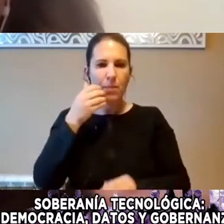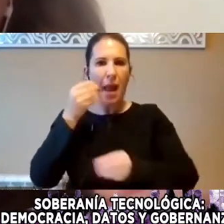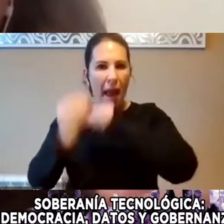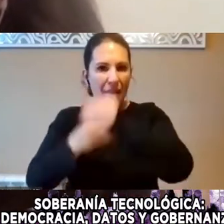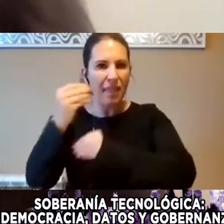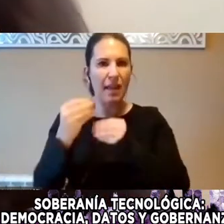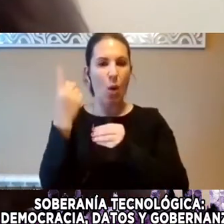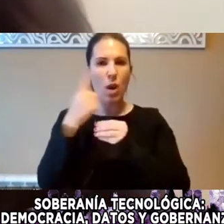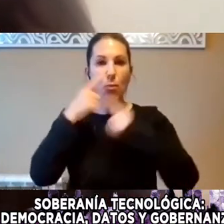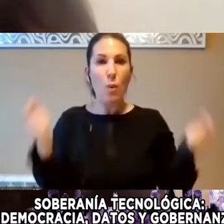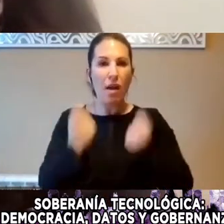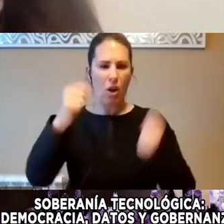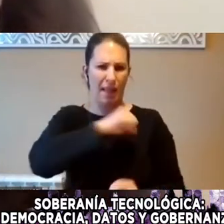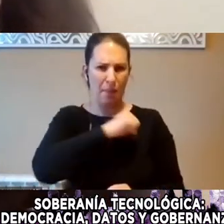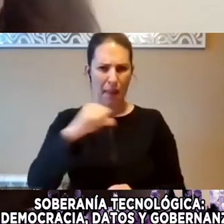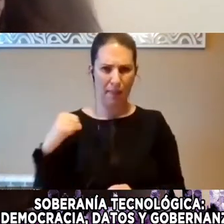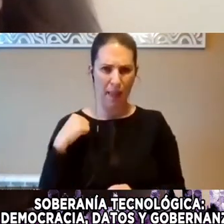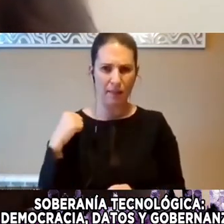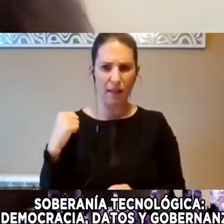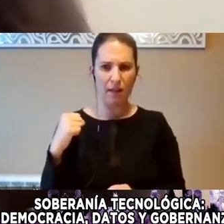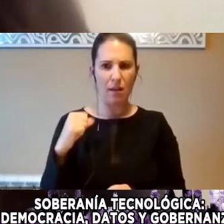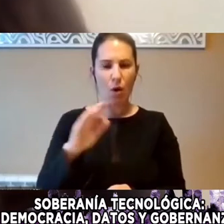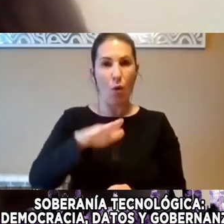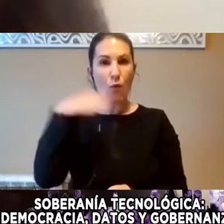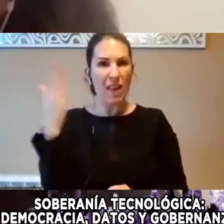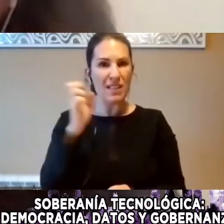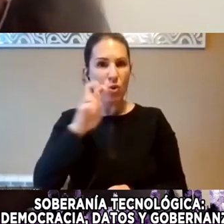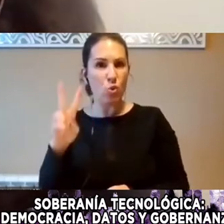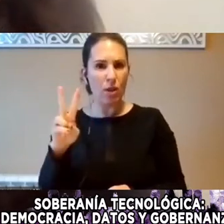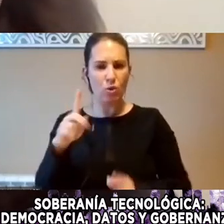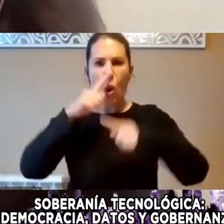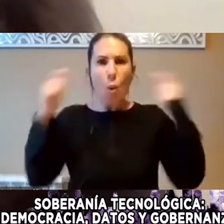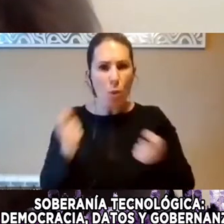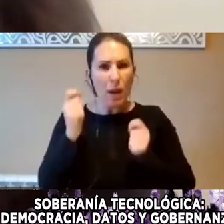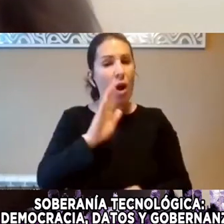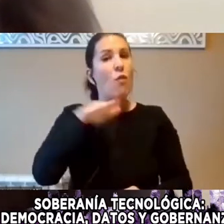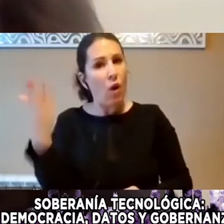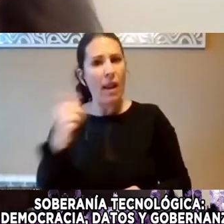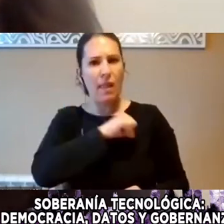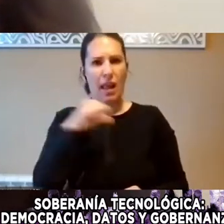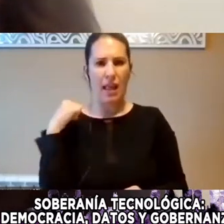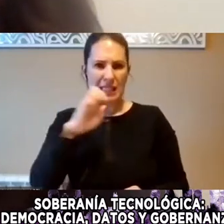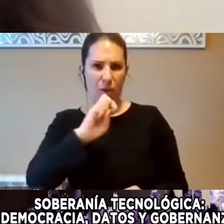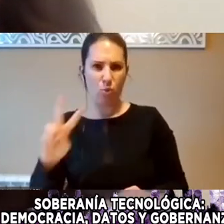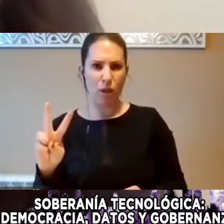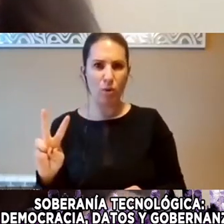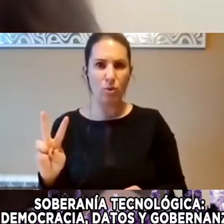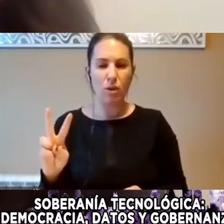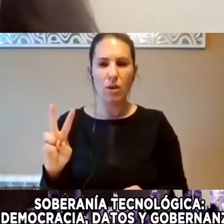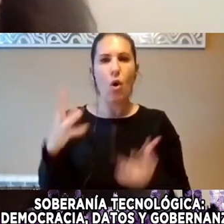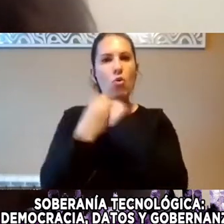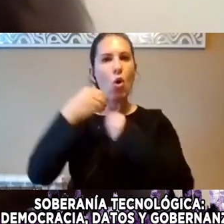Independiente Albergada Afuera De Estados Unidos Publicando Afuera De Estados Unidos Y Con un